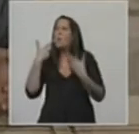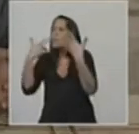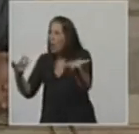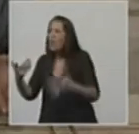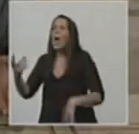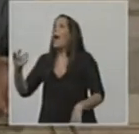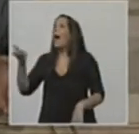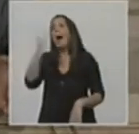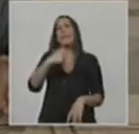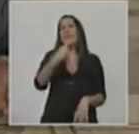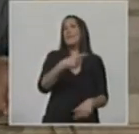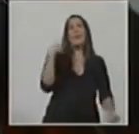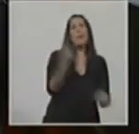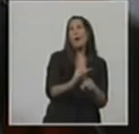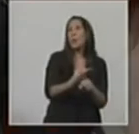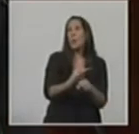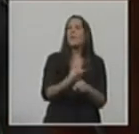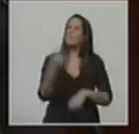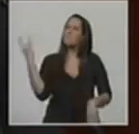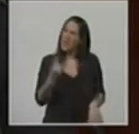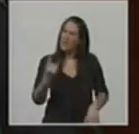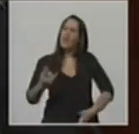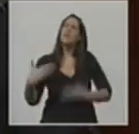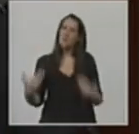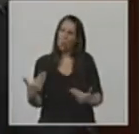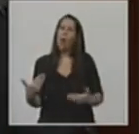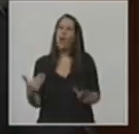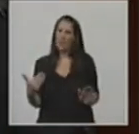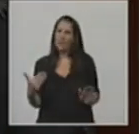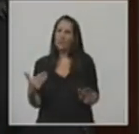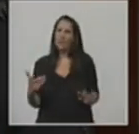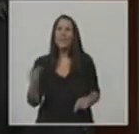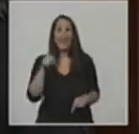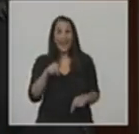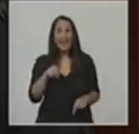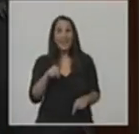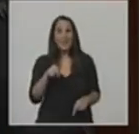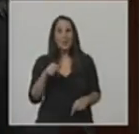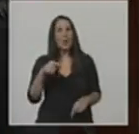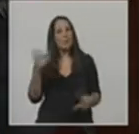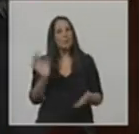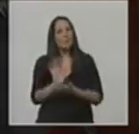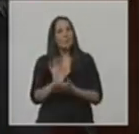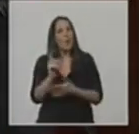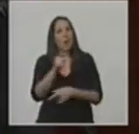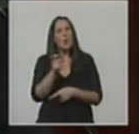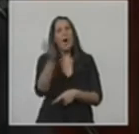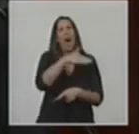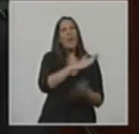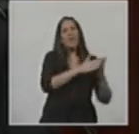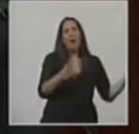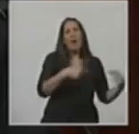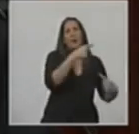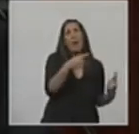inevitables. Y ahí está nuestro principal problema. Esa negatividad que nos ha llevado a pensar durante